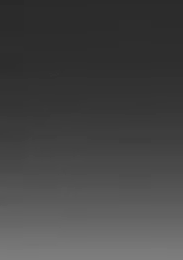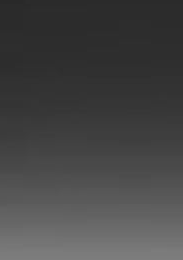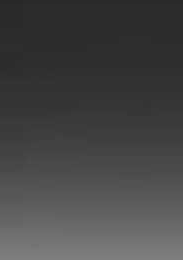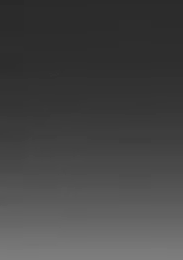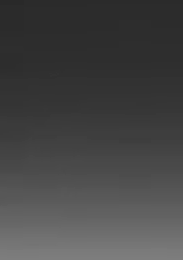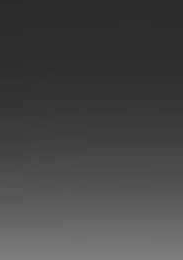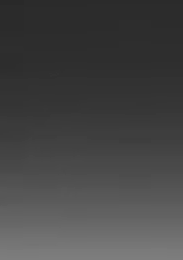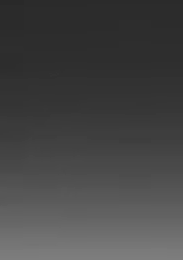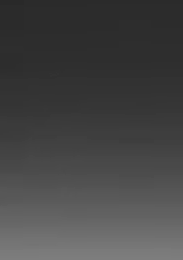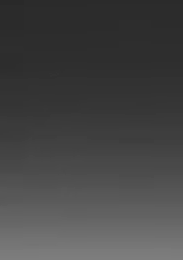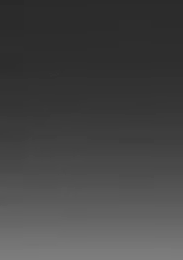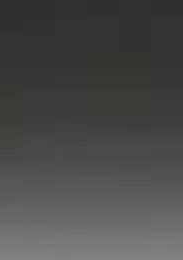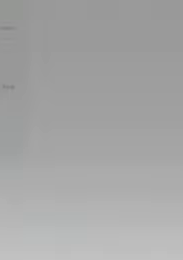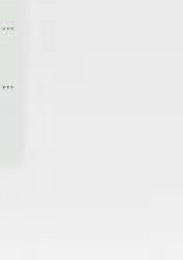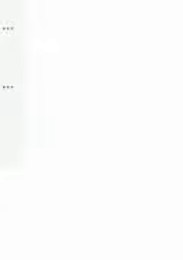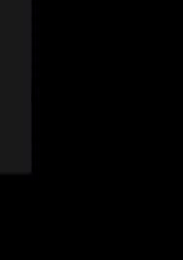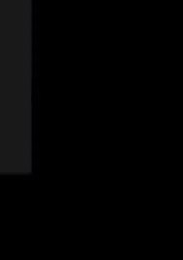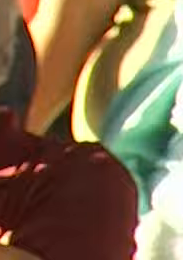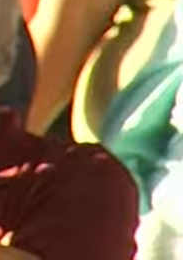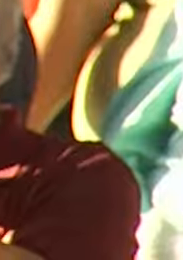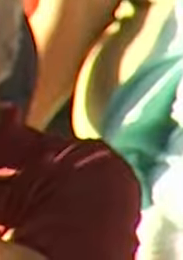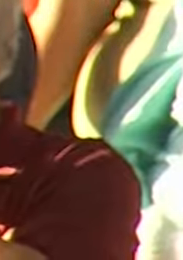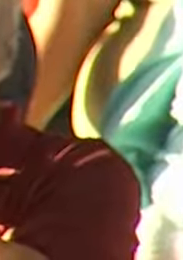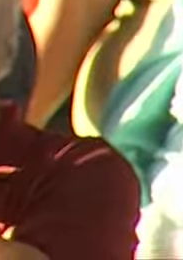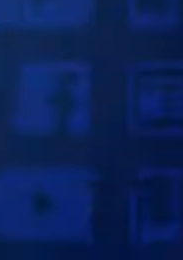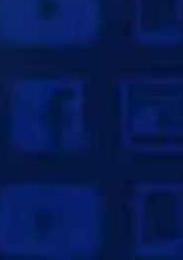prevención de enfermedades de manera permanente